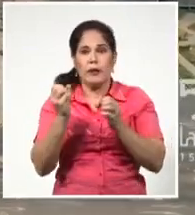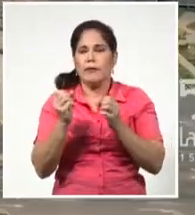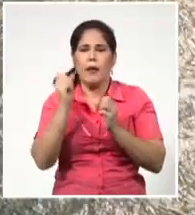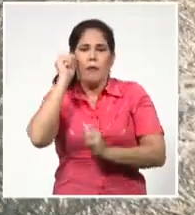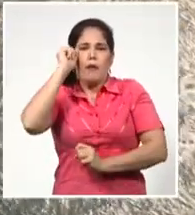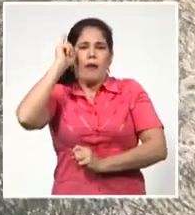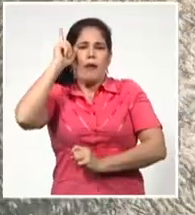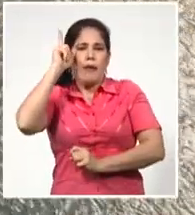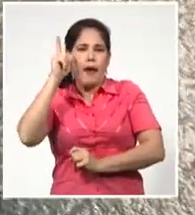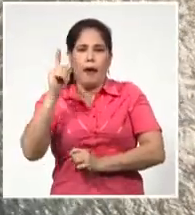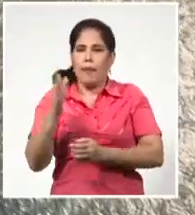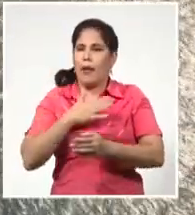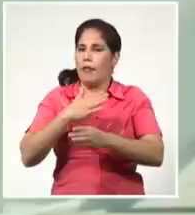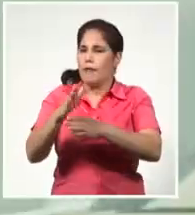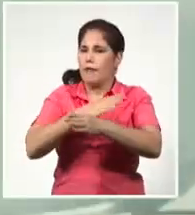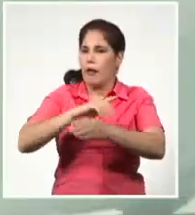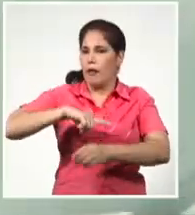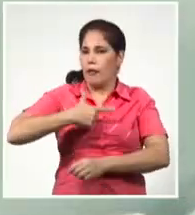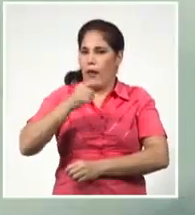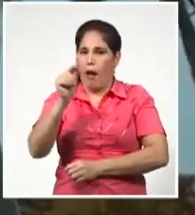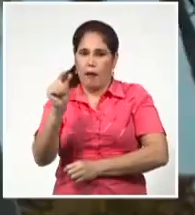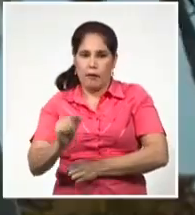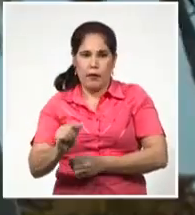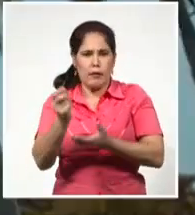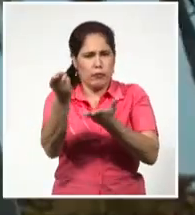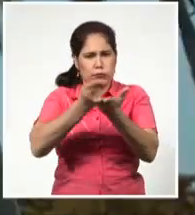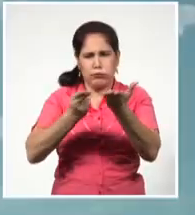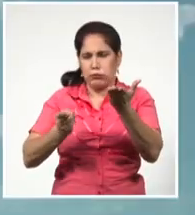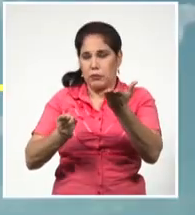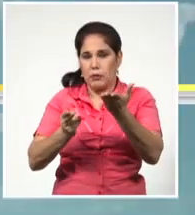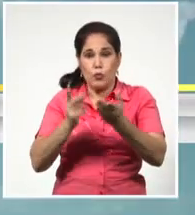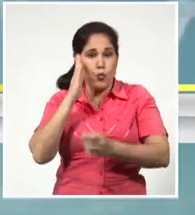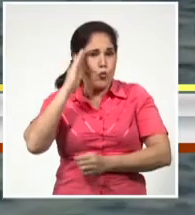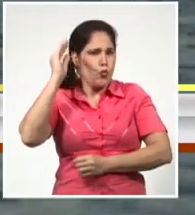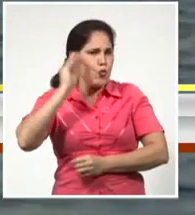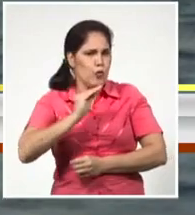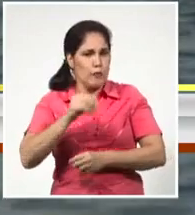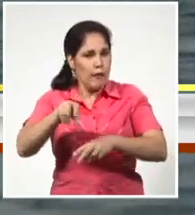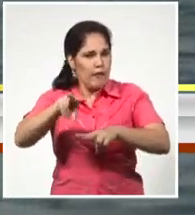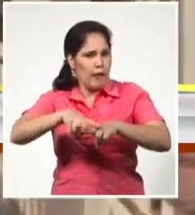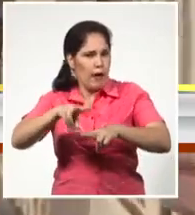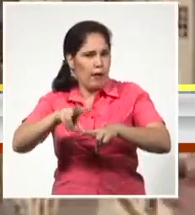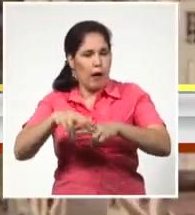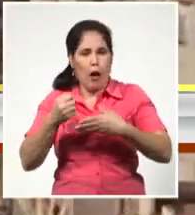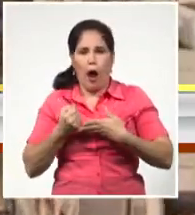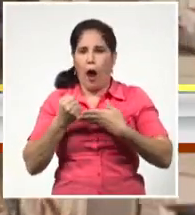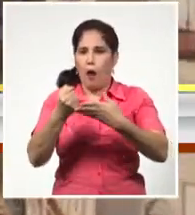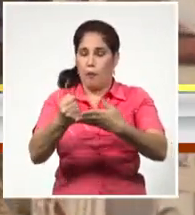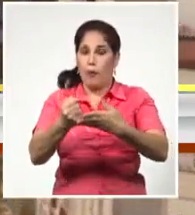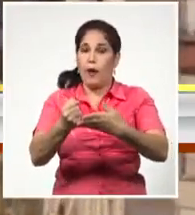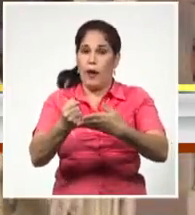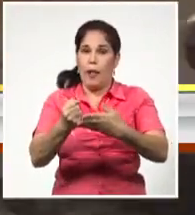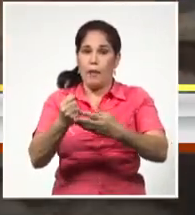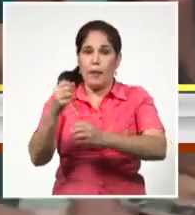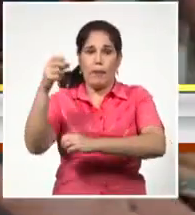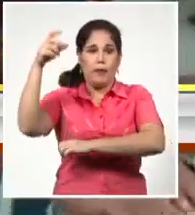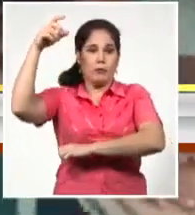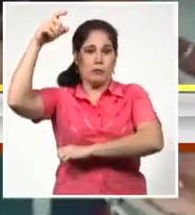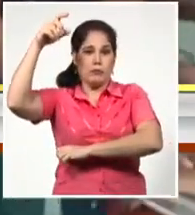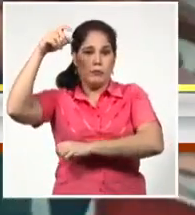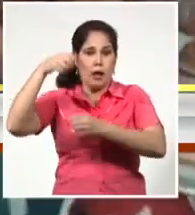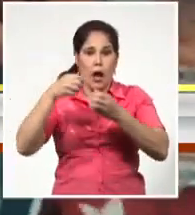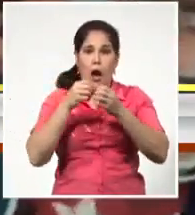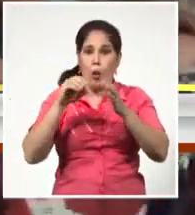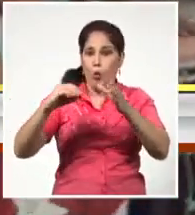para muchos artistas. ¿Qué sabes tú, señora de la gran llave, apoyada en tu propia apertura a los colpos